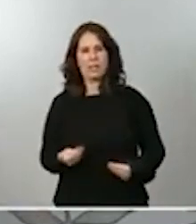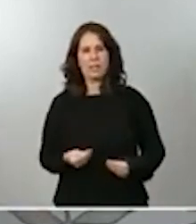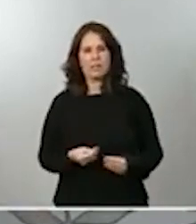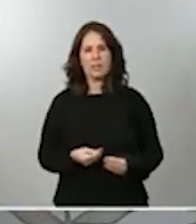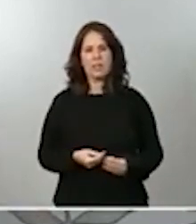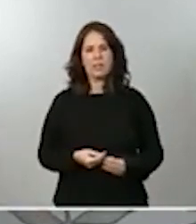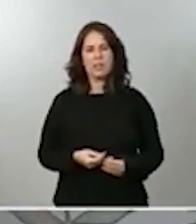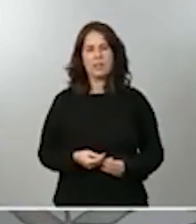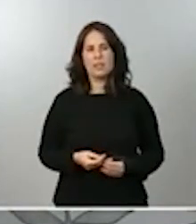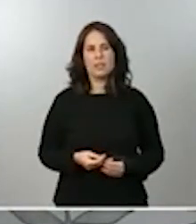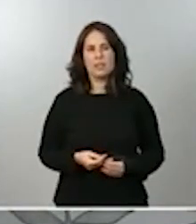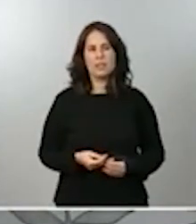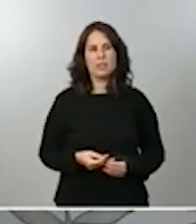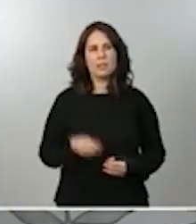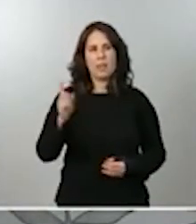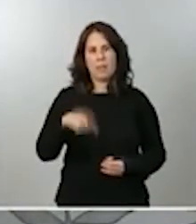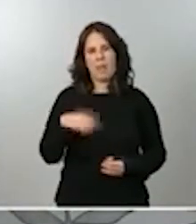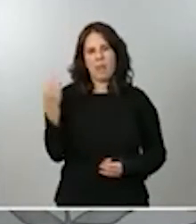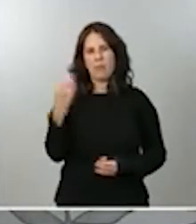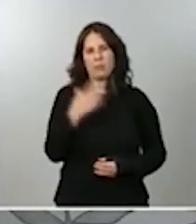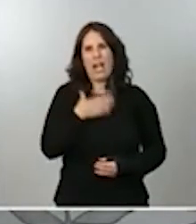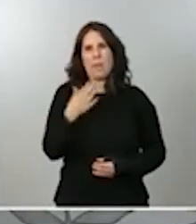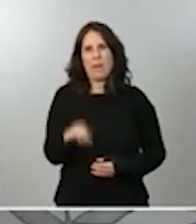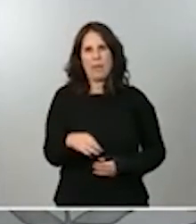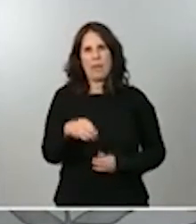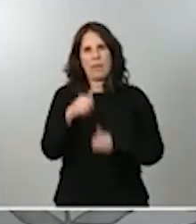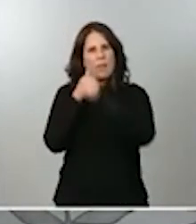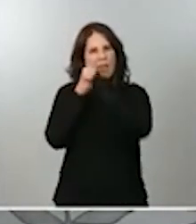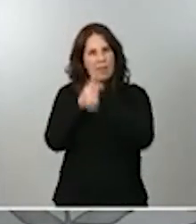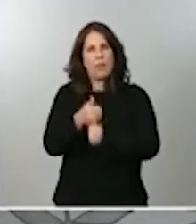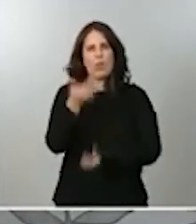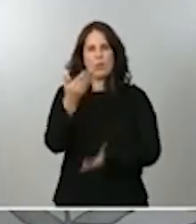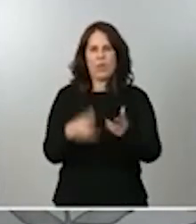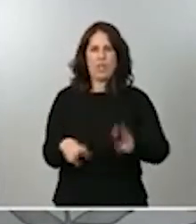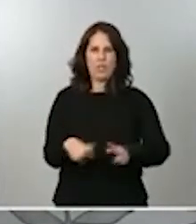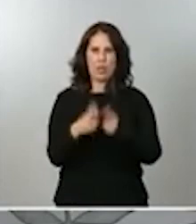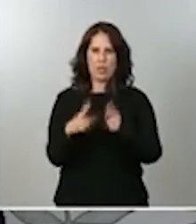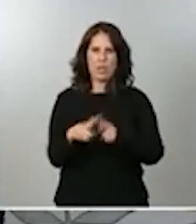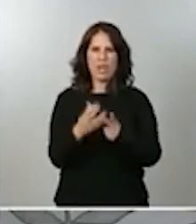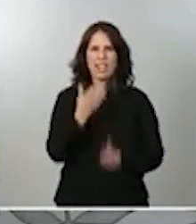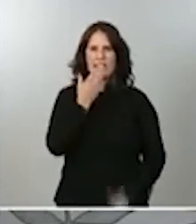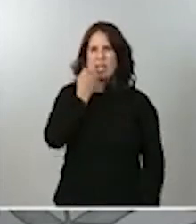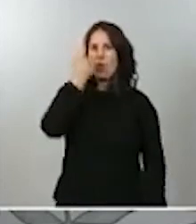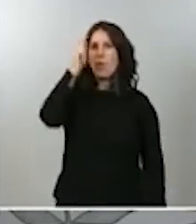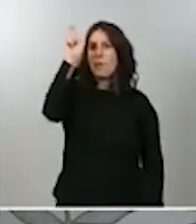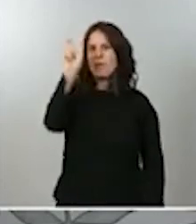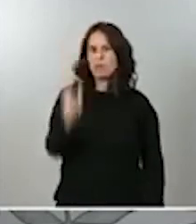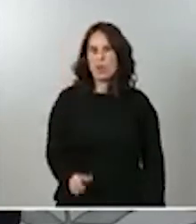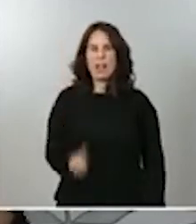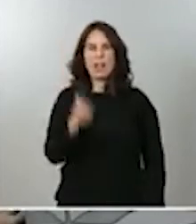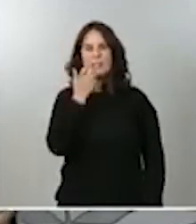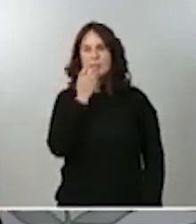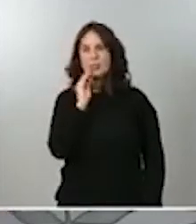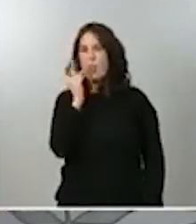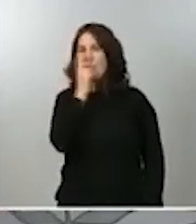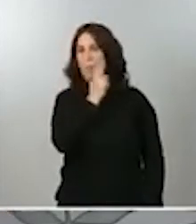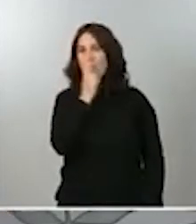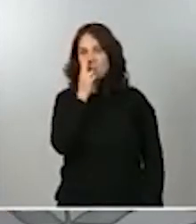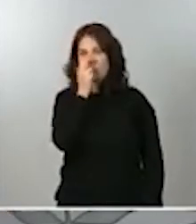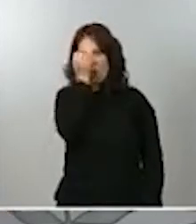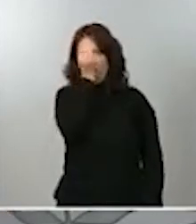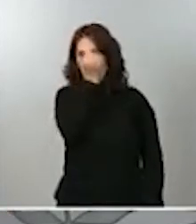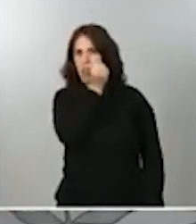tenemos que ser capaces de perseguir la justicia social y un solo contribuyente que eluda sus compromisos con el resto de